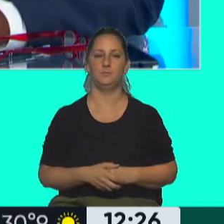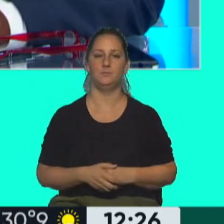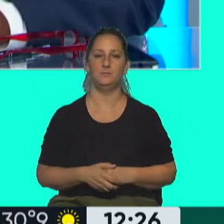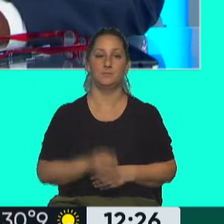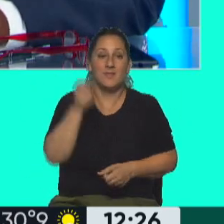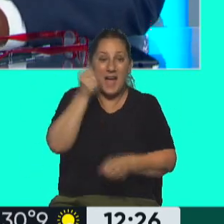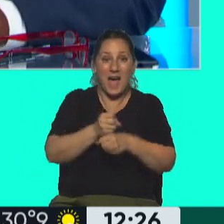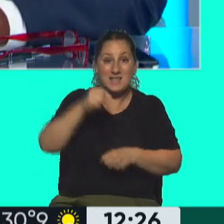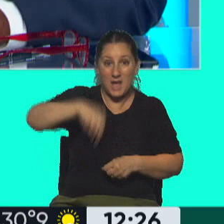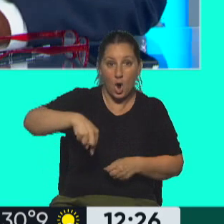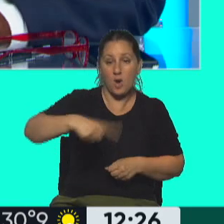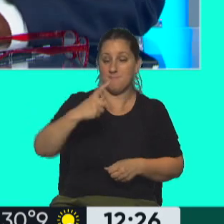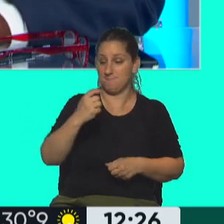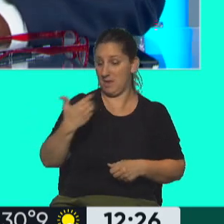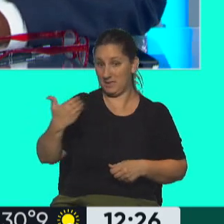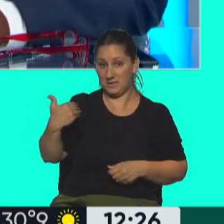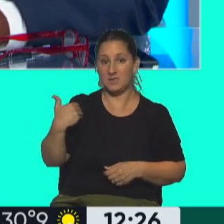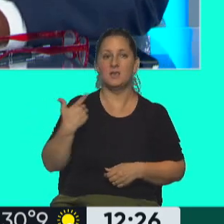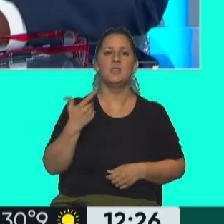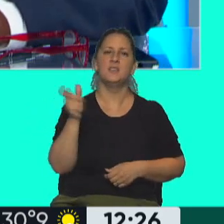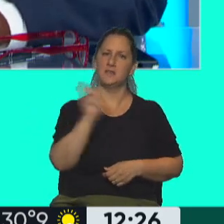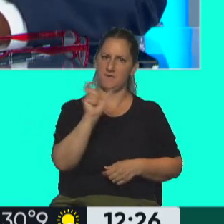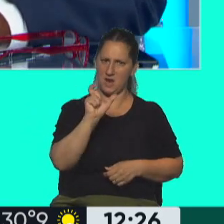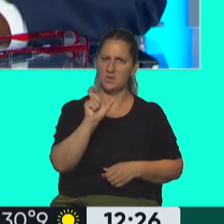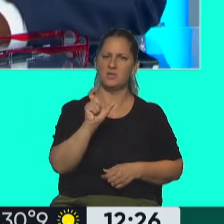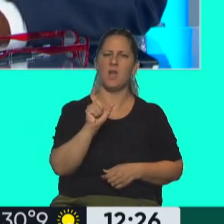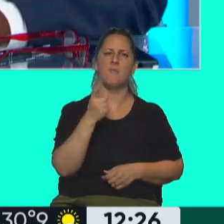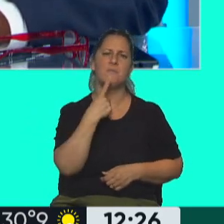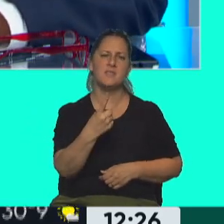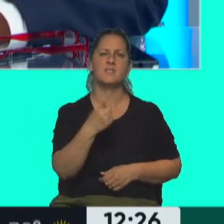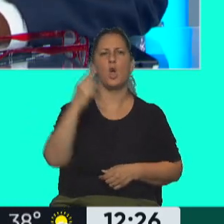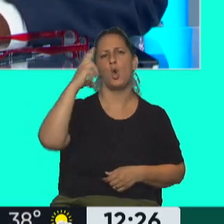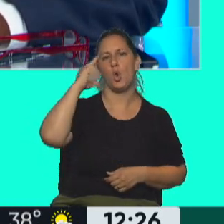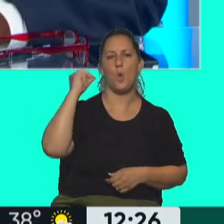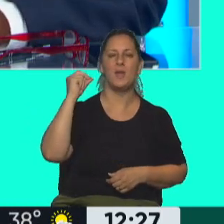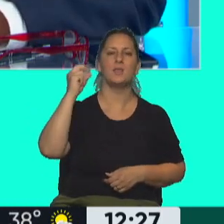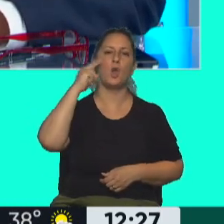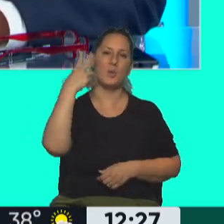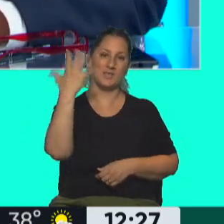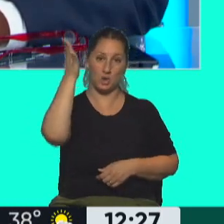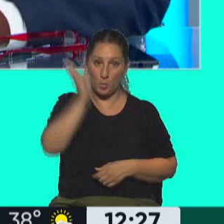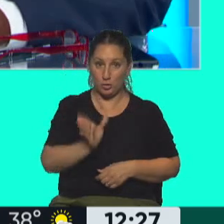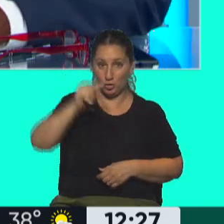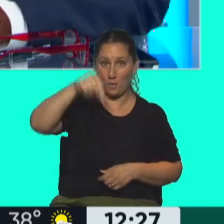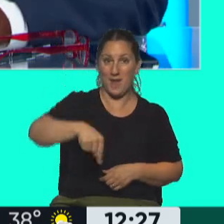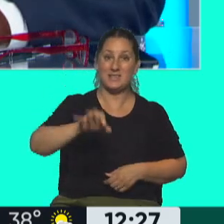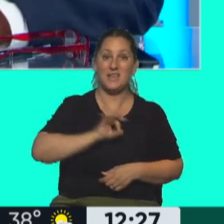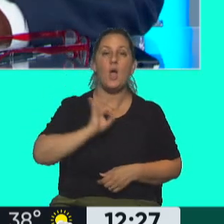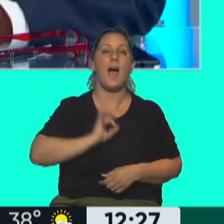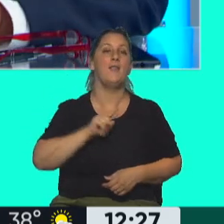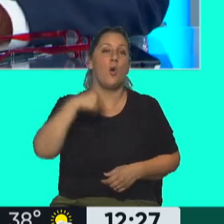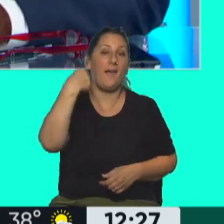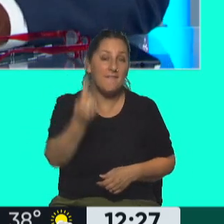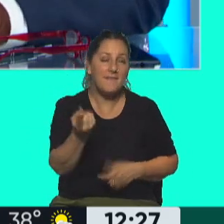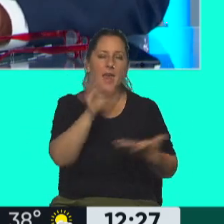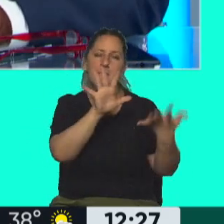Hasta ahora, en meses anteriores, se estaba dando una diferencia muy grande, estaban pronosticando por ahí 90, 95% para este año y para el año que